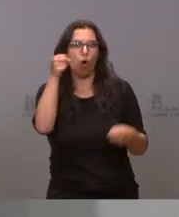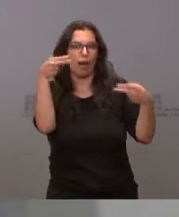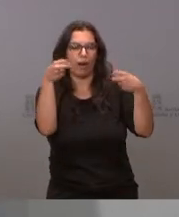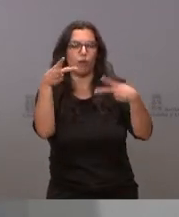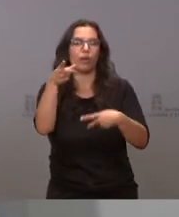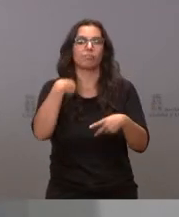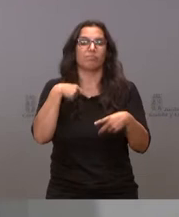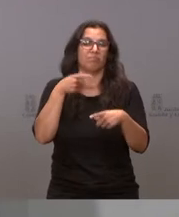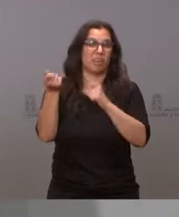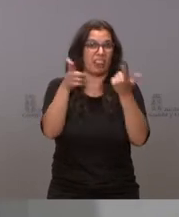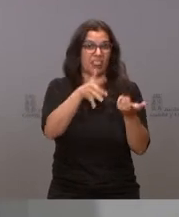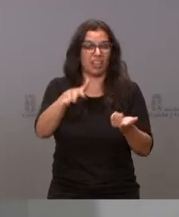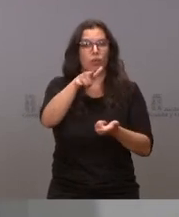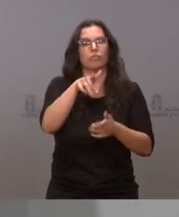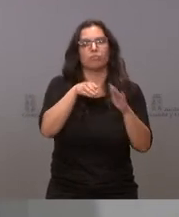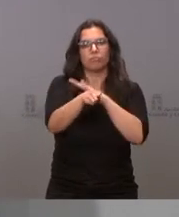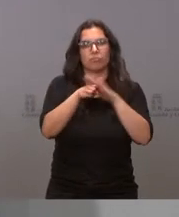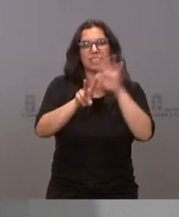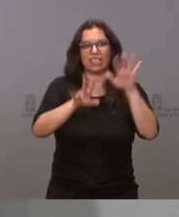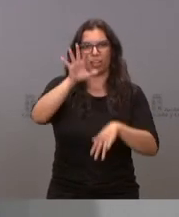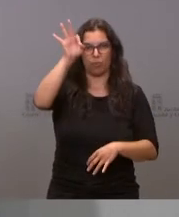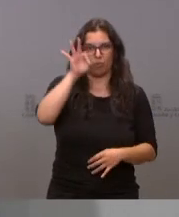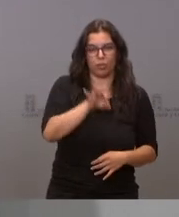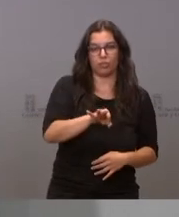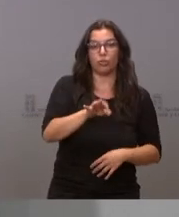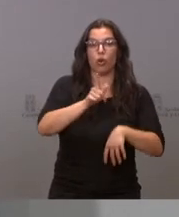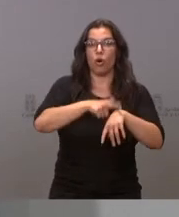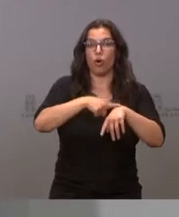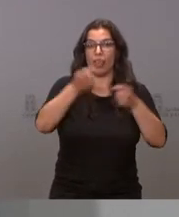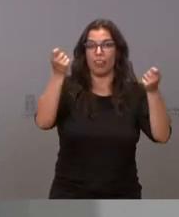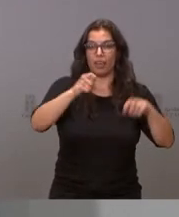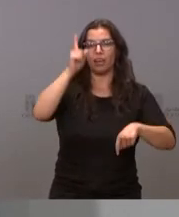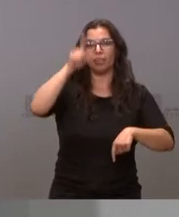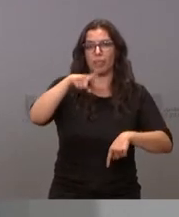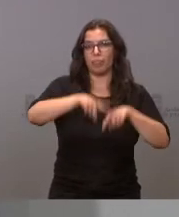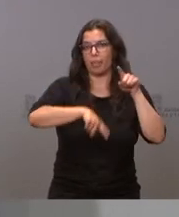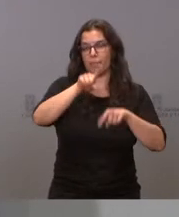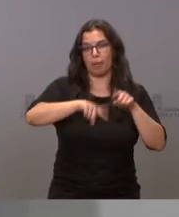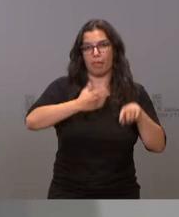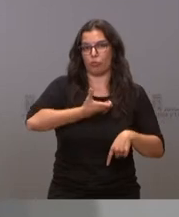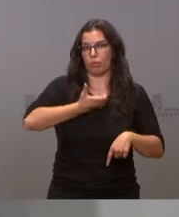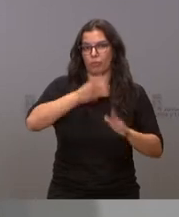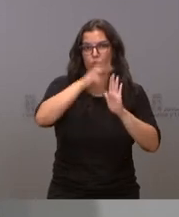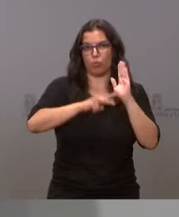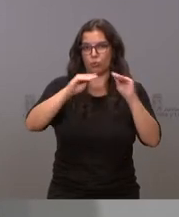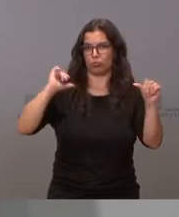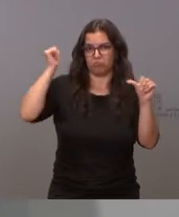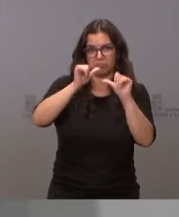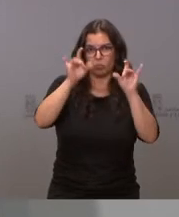establecimientos asimilables, el aforo es del 75% y el horario de cierre según la ordenanza municipal.